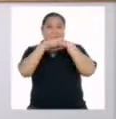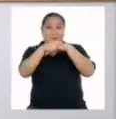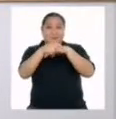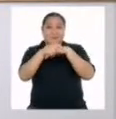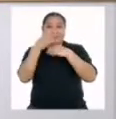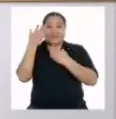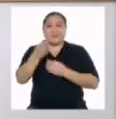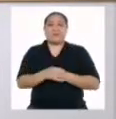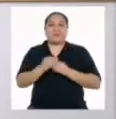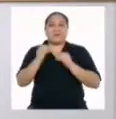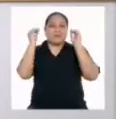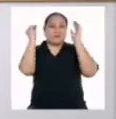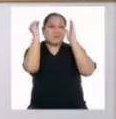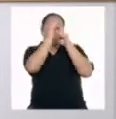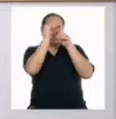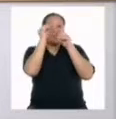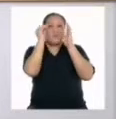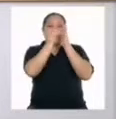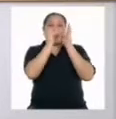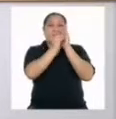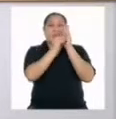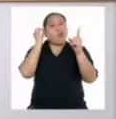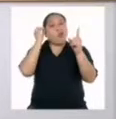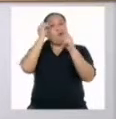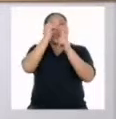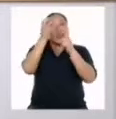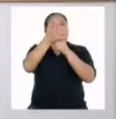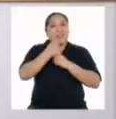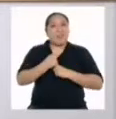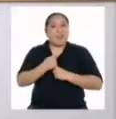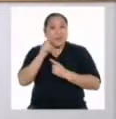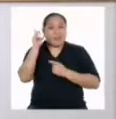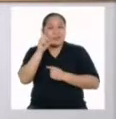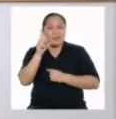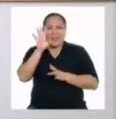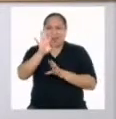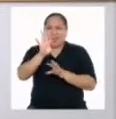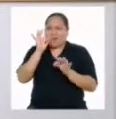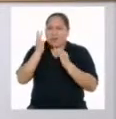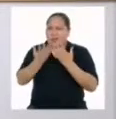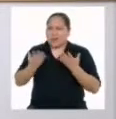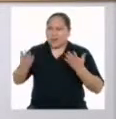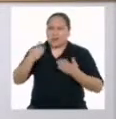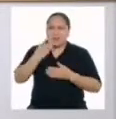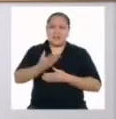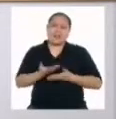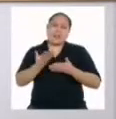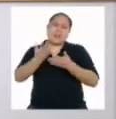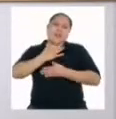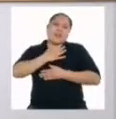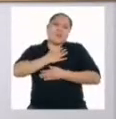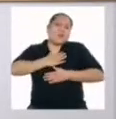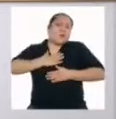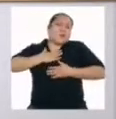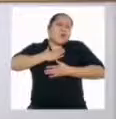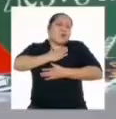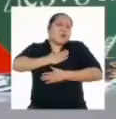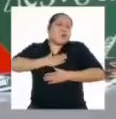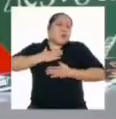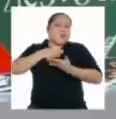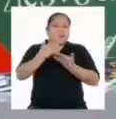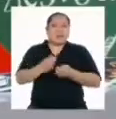Felicitaciones por haber cumplido con el reto de lunes y por haber encontrado actividades que les traigan tanta